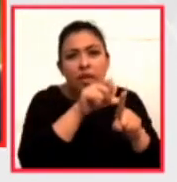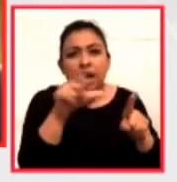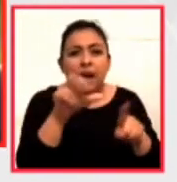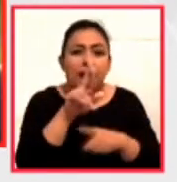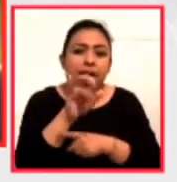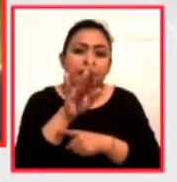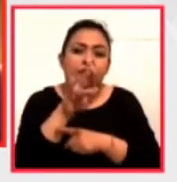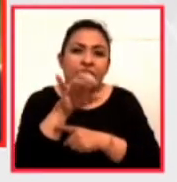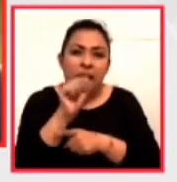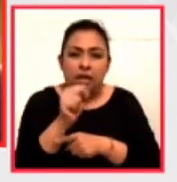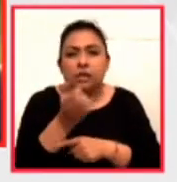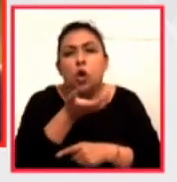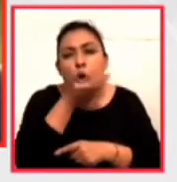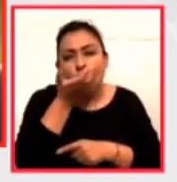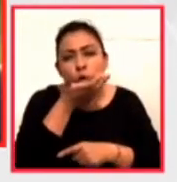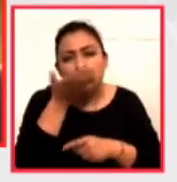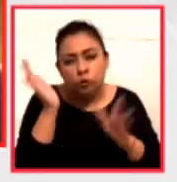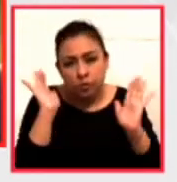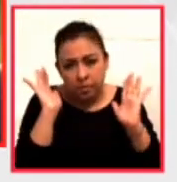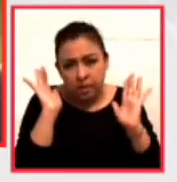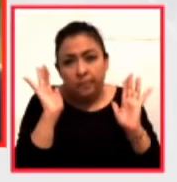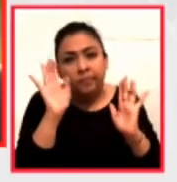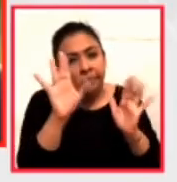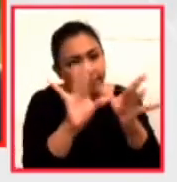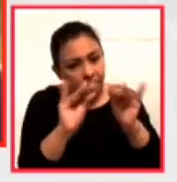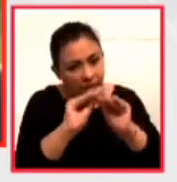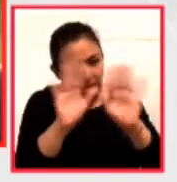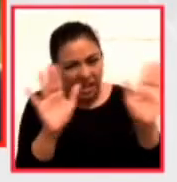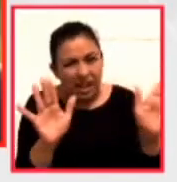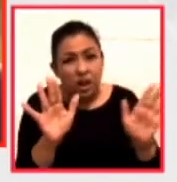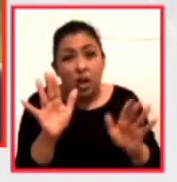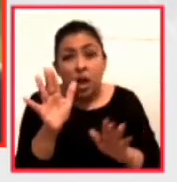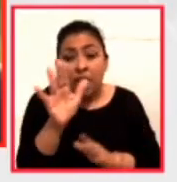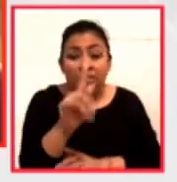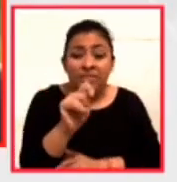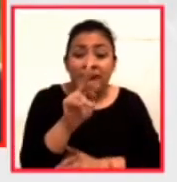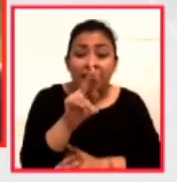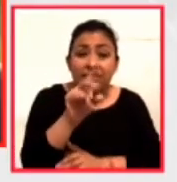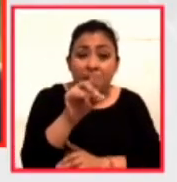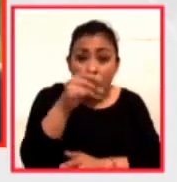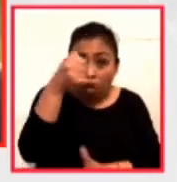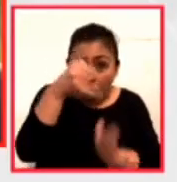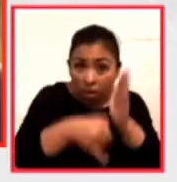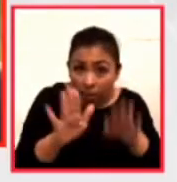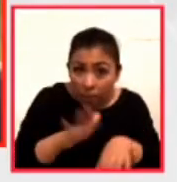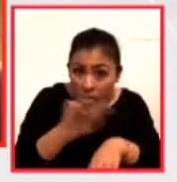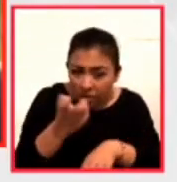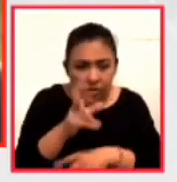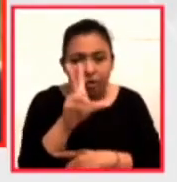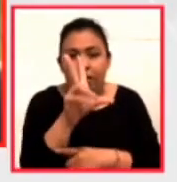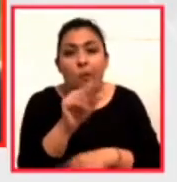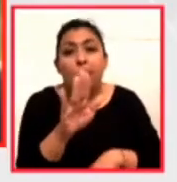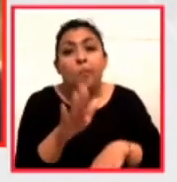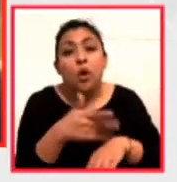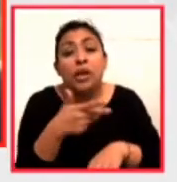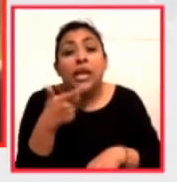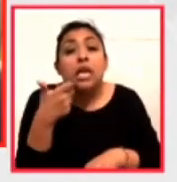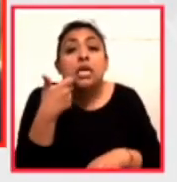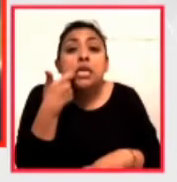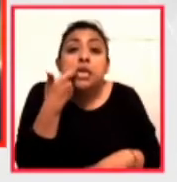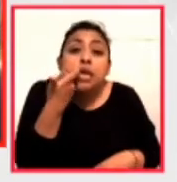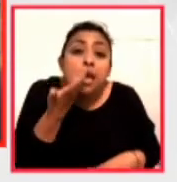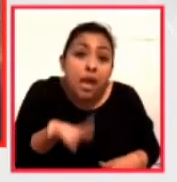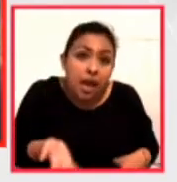tradicionales. Aclaremos que es un tratado no por su profundidad, sino porque ha tratado de